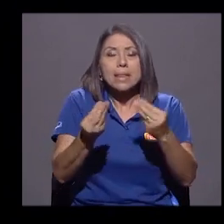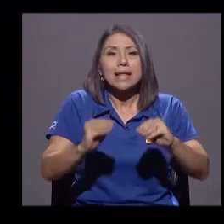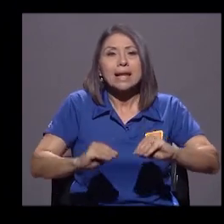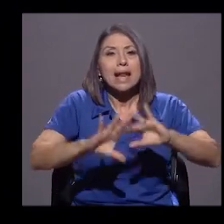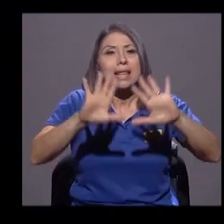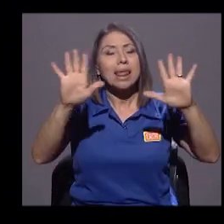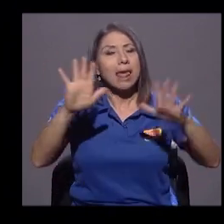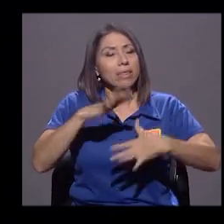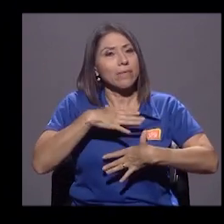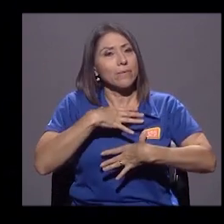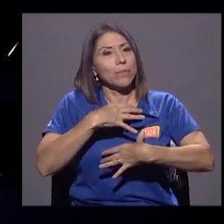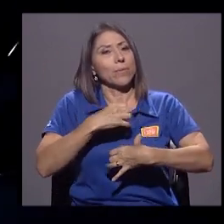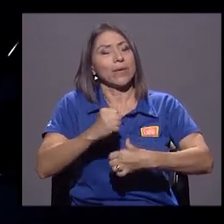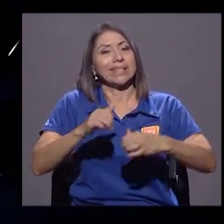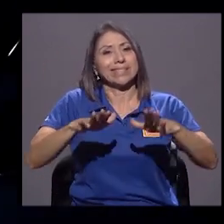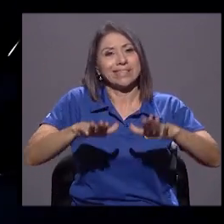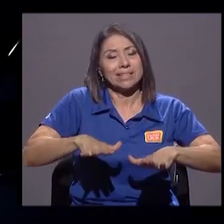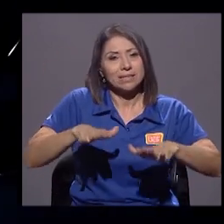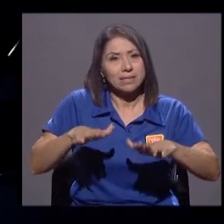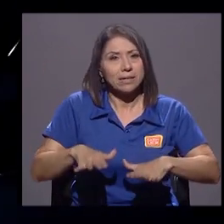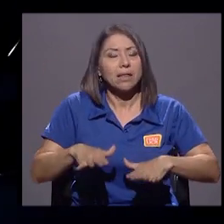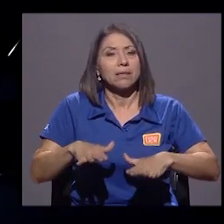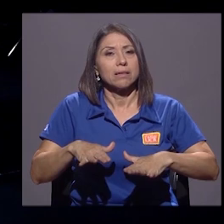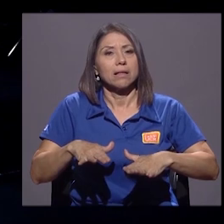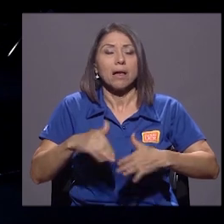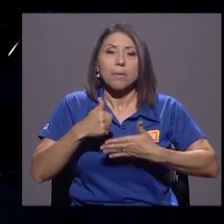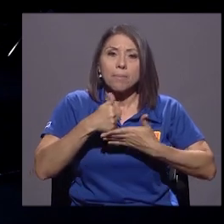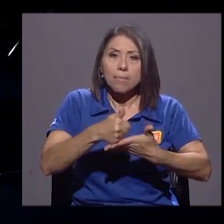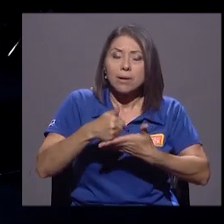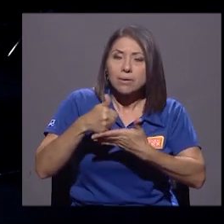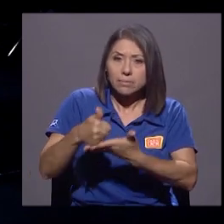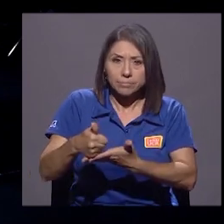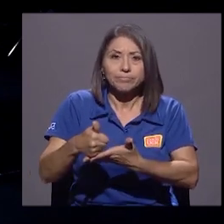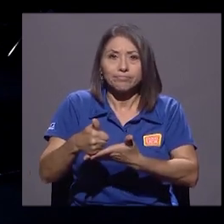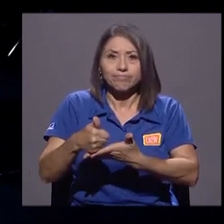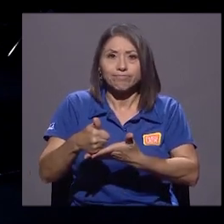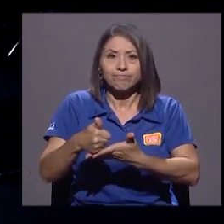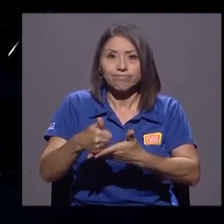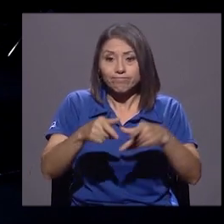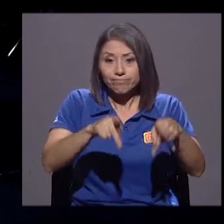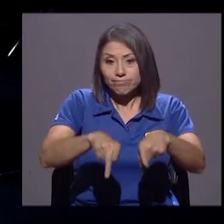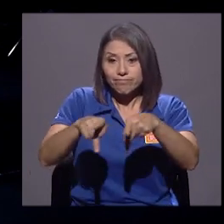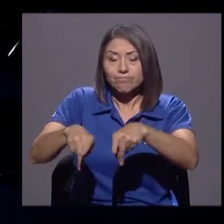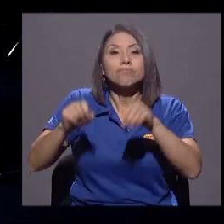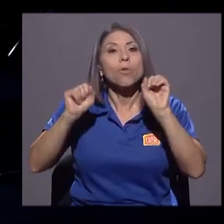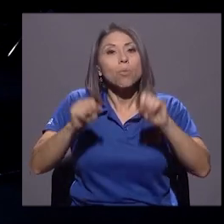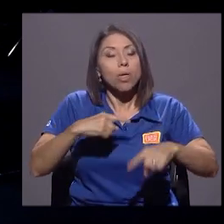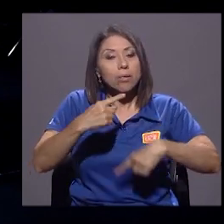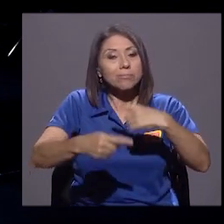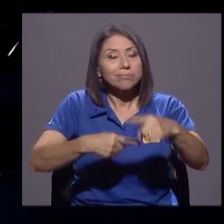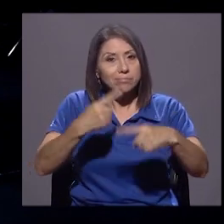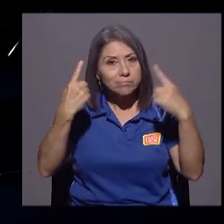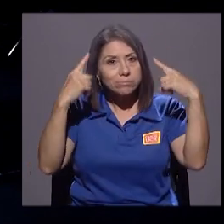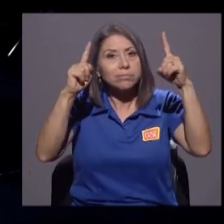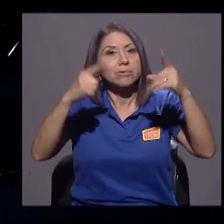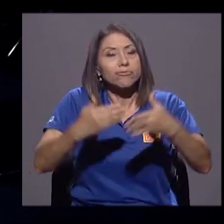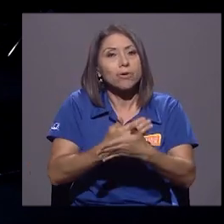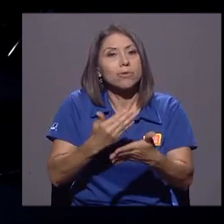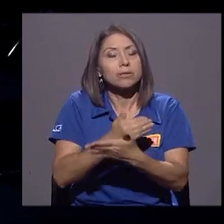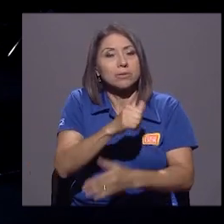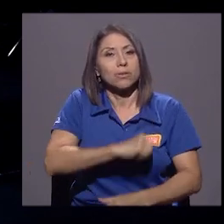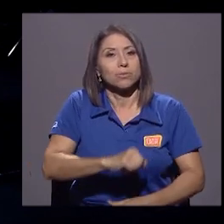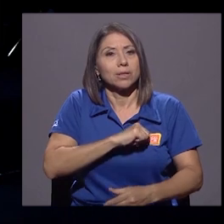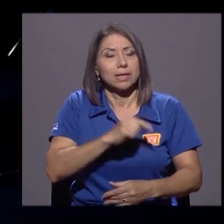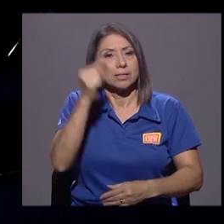legitimidad, que aporte serenidad para ayudar a conducir a la sociedad, a la renovación de sus autoridades de gobierno